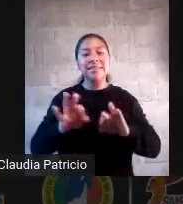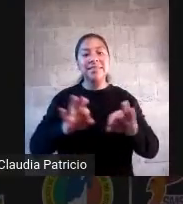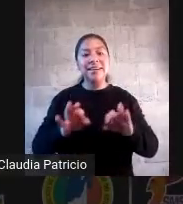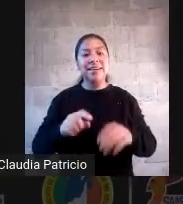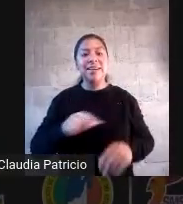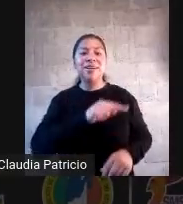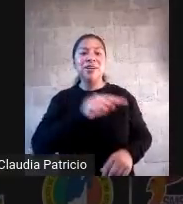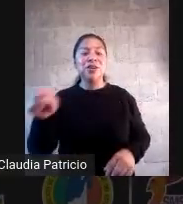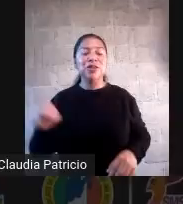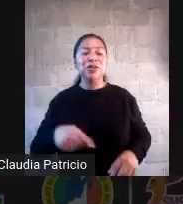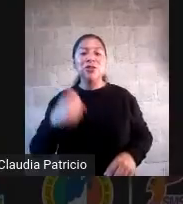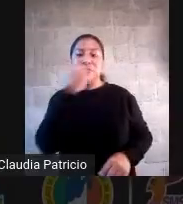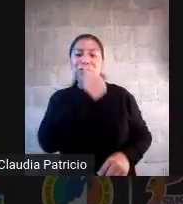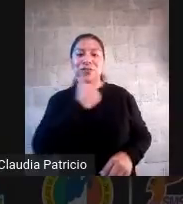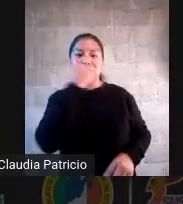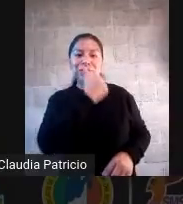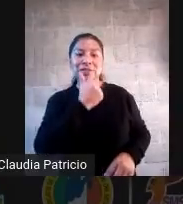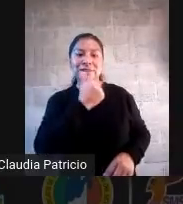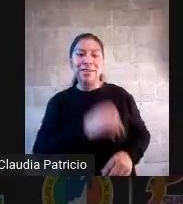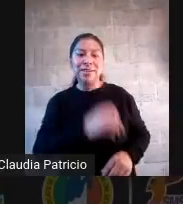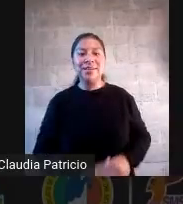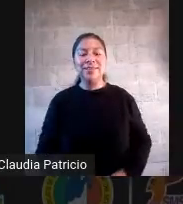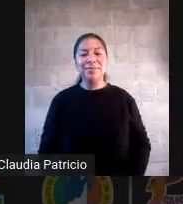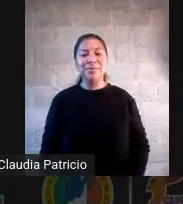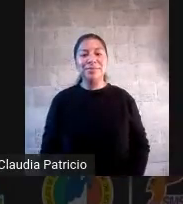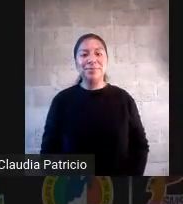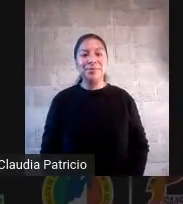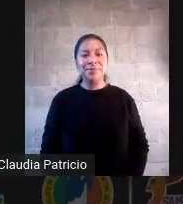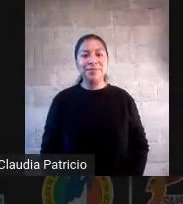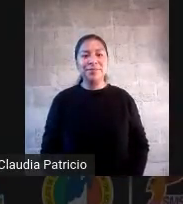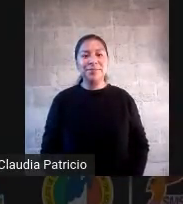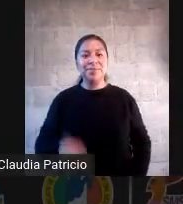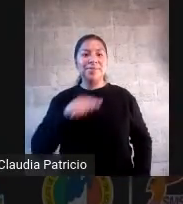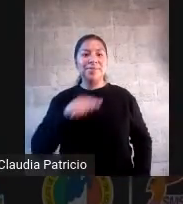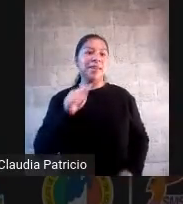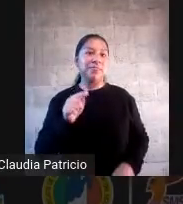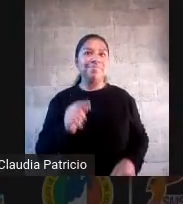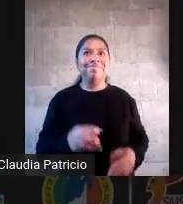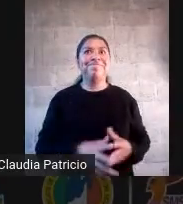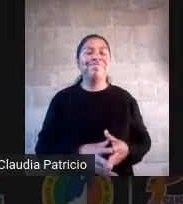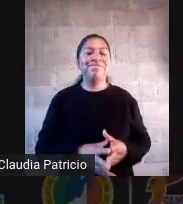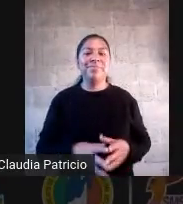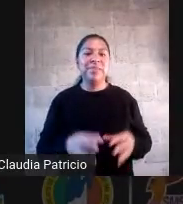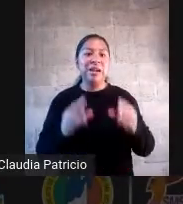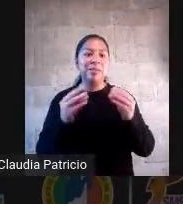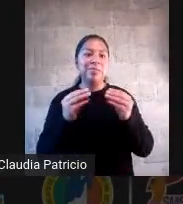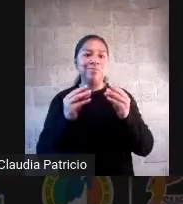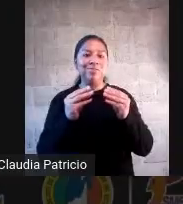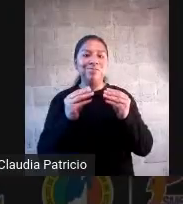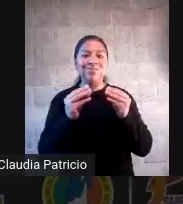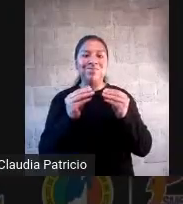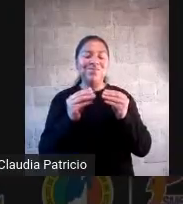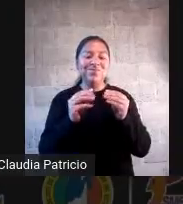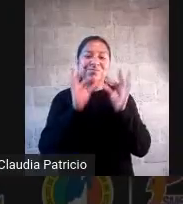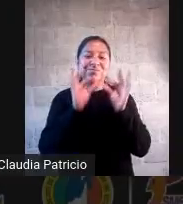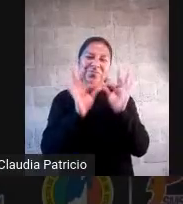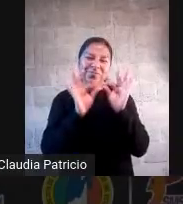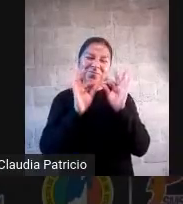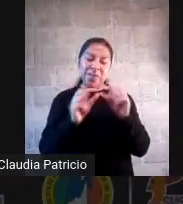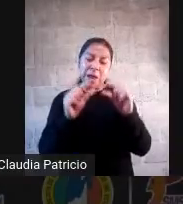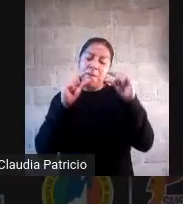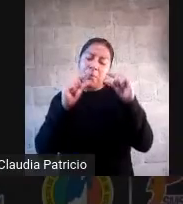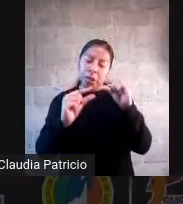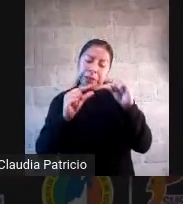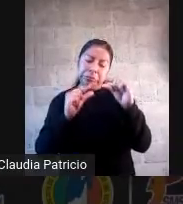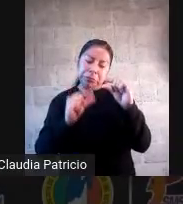haz los contenidos de aprendizaje, hazlos en papilla. A lo mejor vas a necesitar la estrategia los